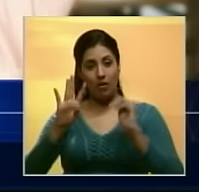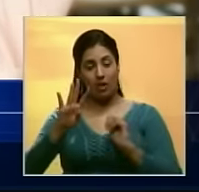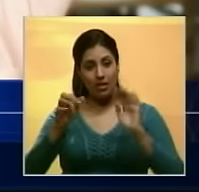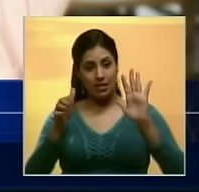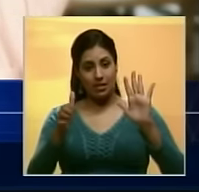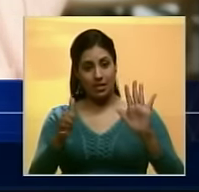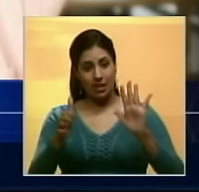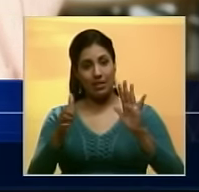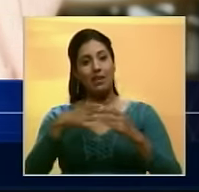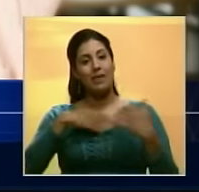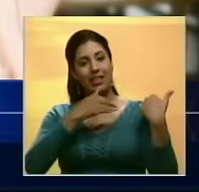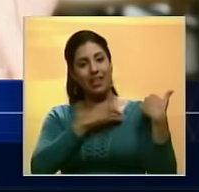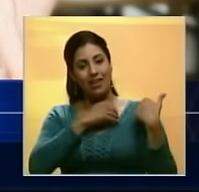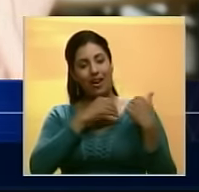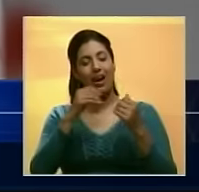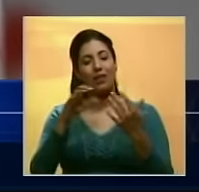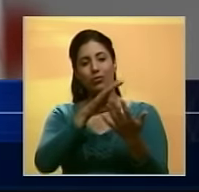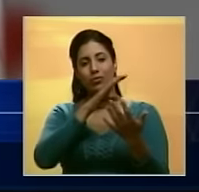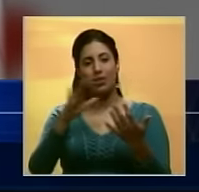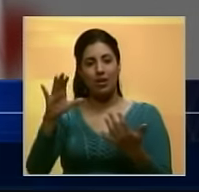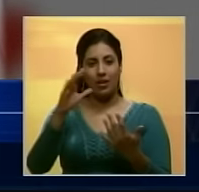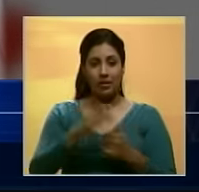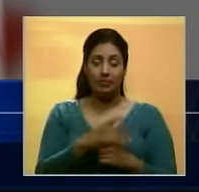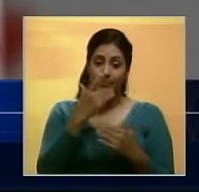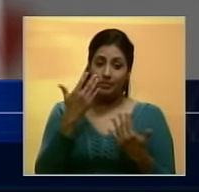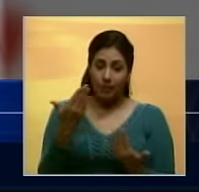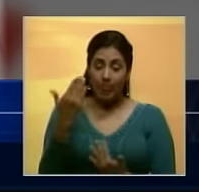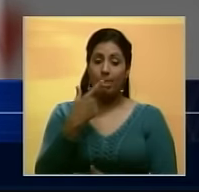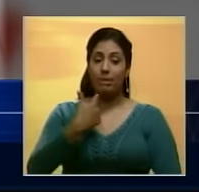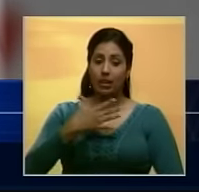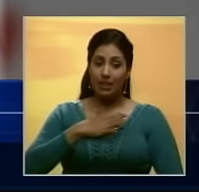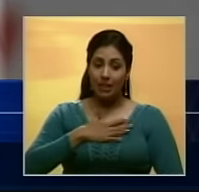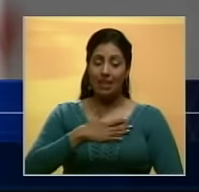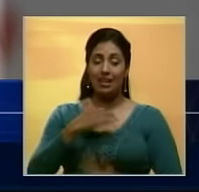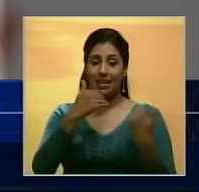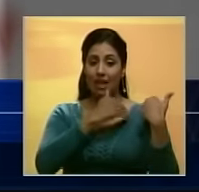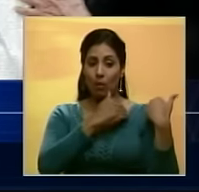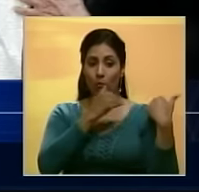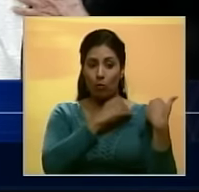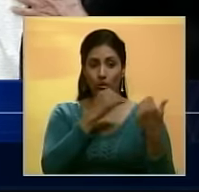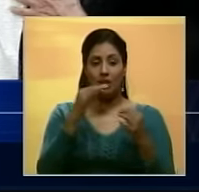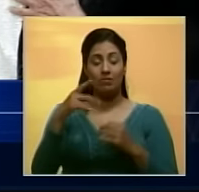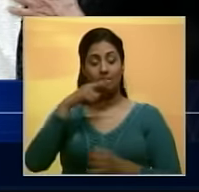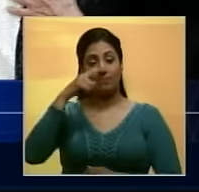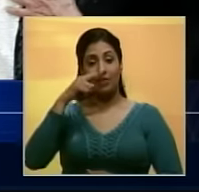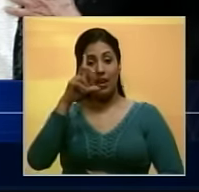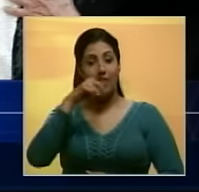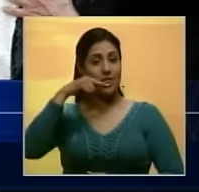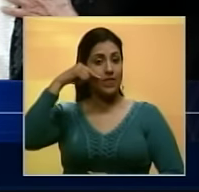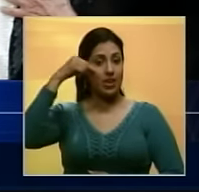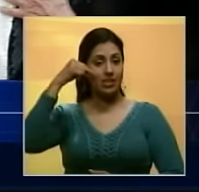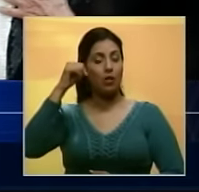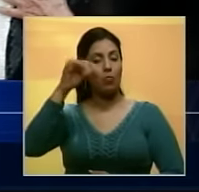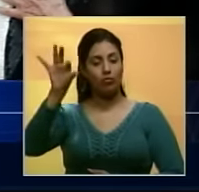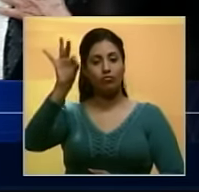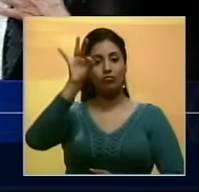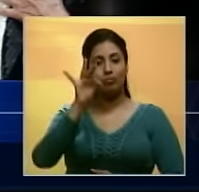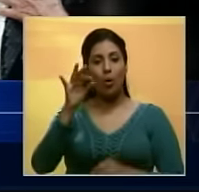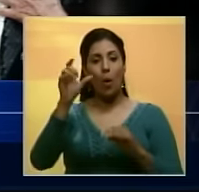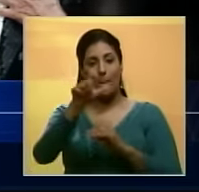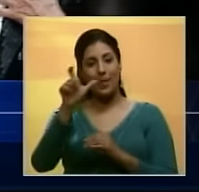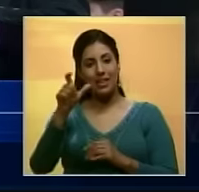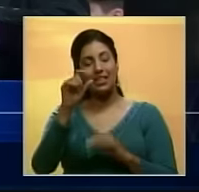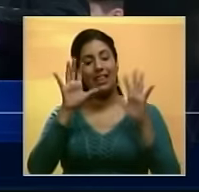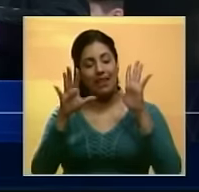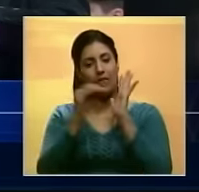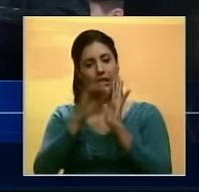por su papel en la Sinfonía Pastoral Michelle Morgan quien encarnaba el glamour a la francesa Fue elegida por el público